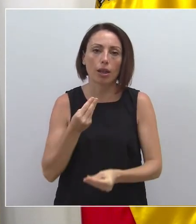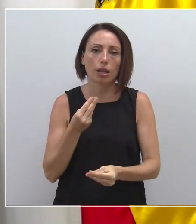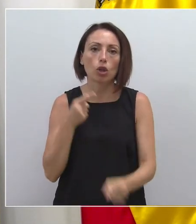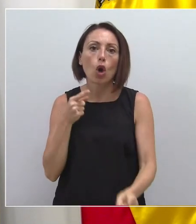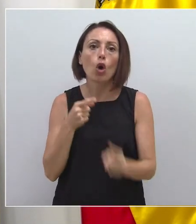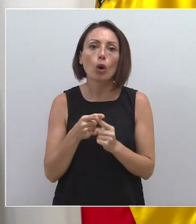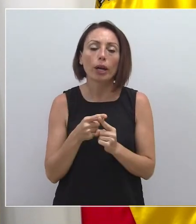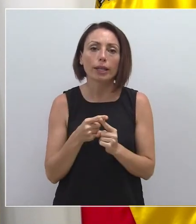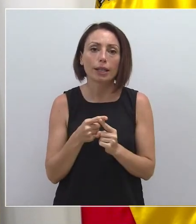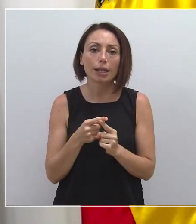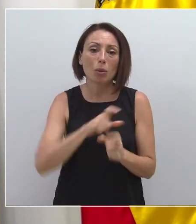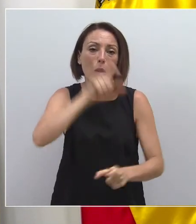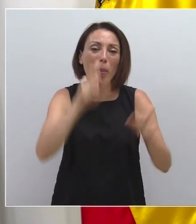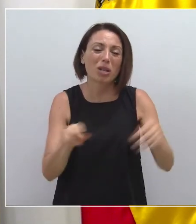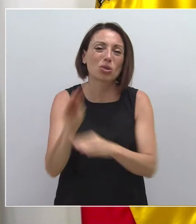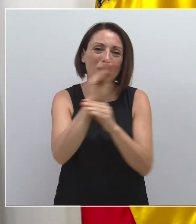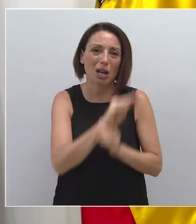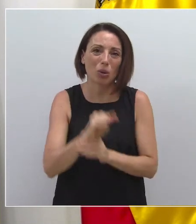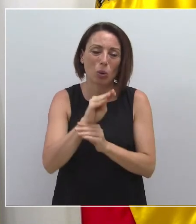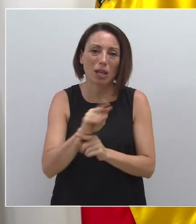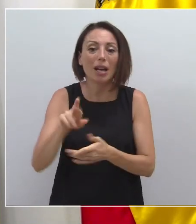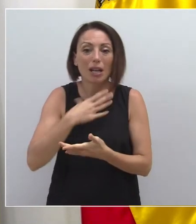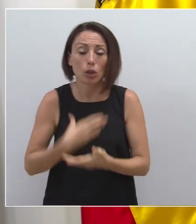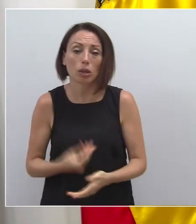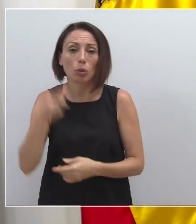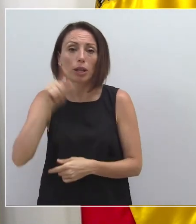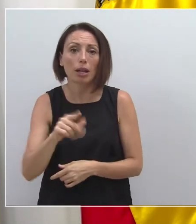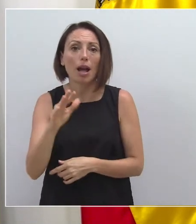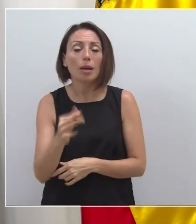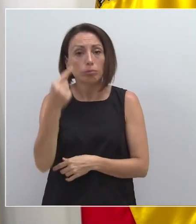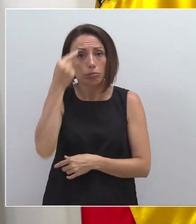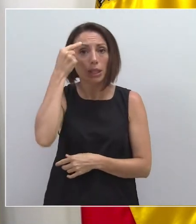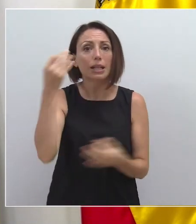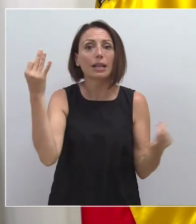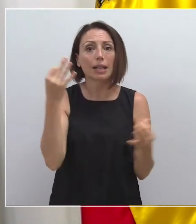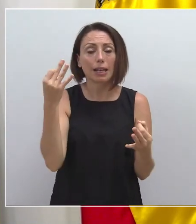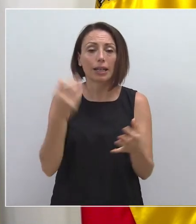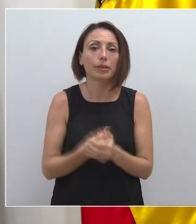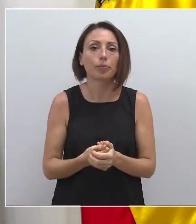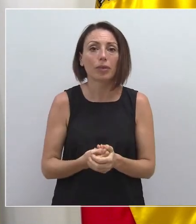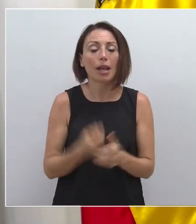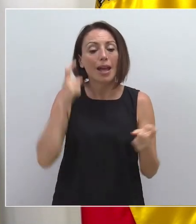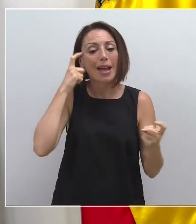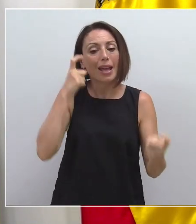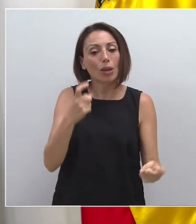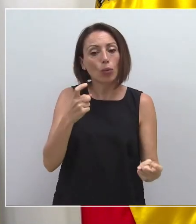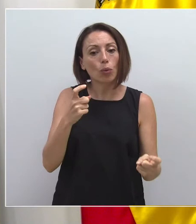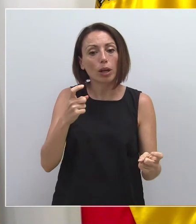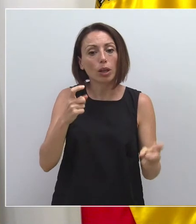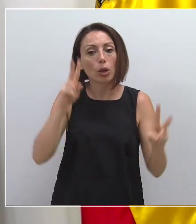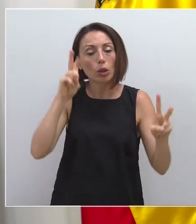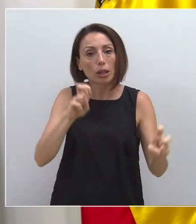los propios habitantes y del resto de la región. Y, además, teniendo en cuenta una cosa, que no solamente ese esfuerzo se realiza de cara al